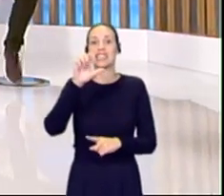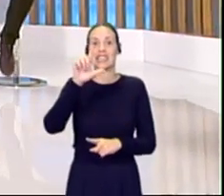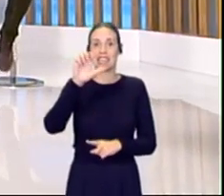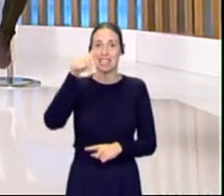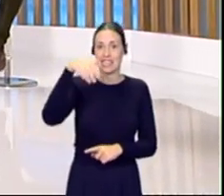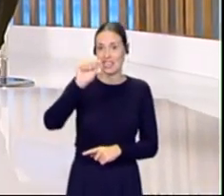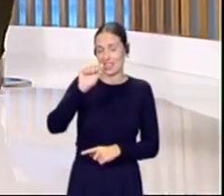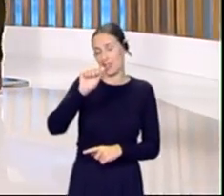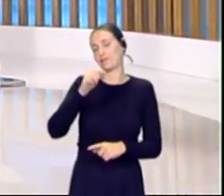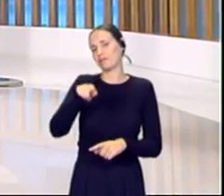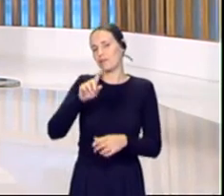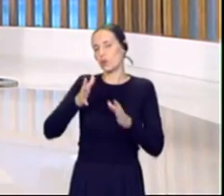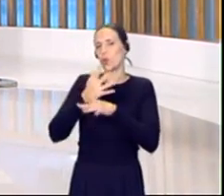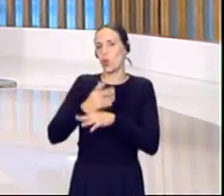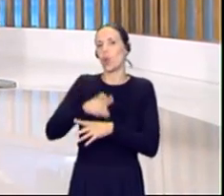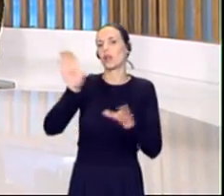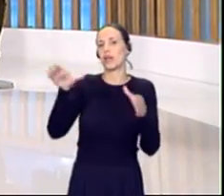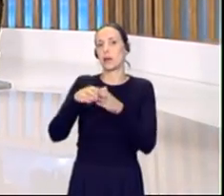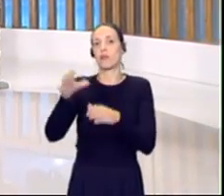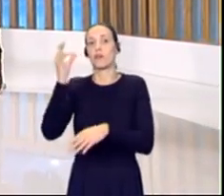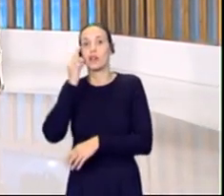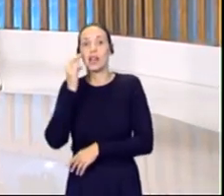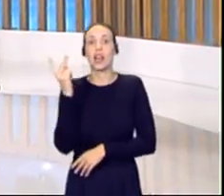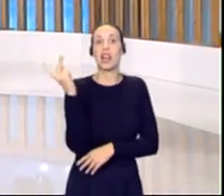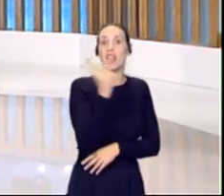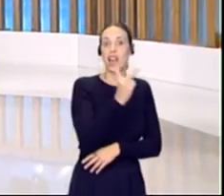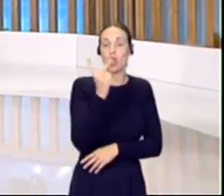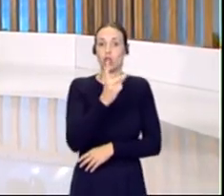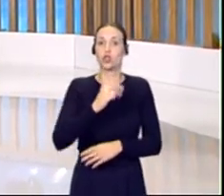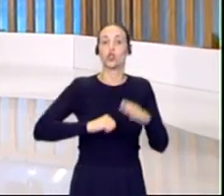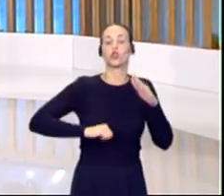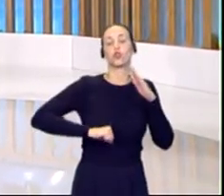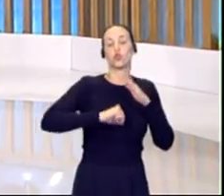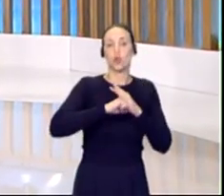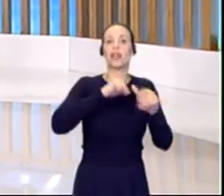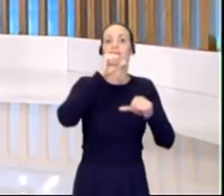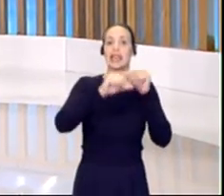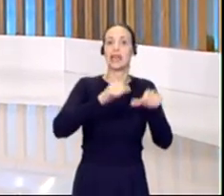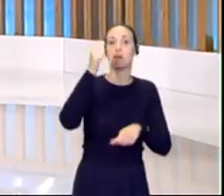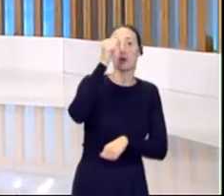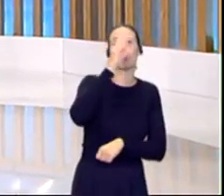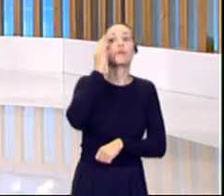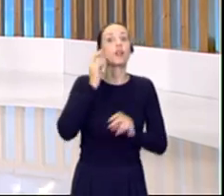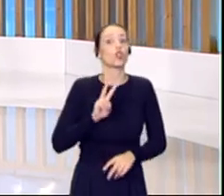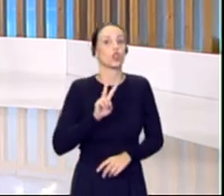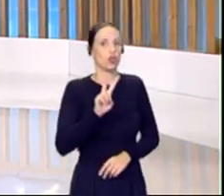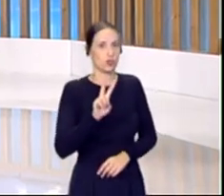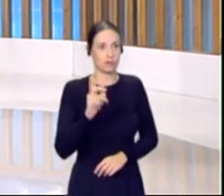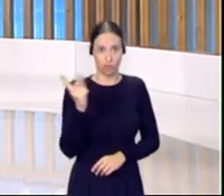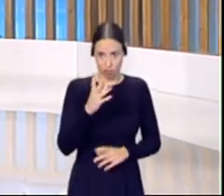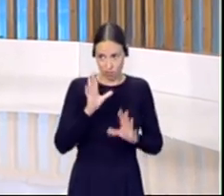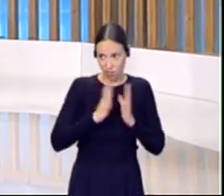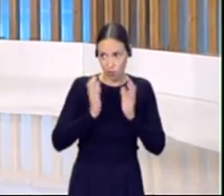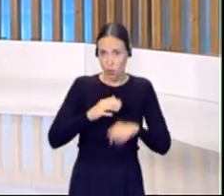del equipo femenino. Superliga masculina 2, Superliga femenina 2. Exacto. ¿Están de acuerdo conmigo en que decías de los equipos canarios? La verdad es que